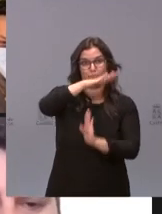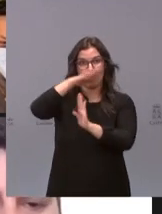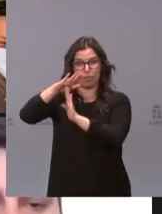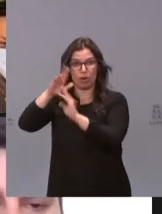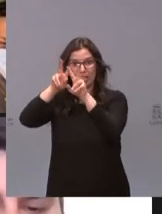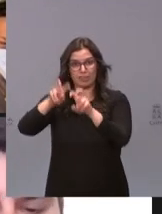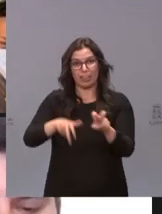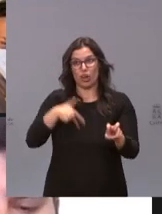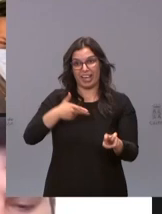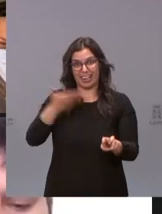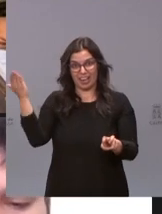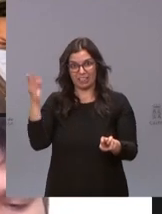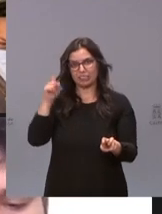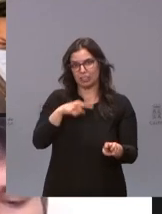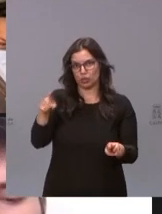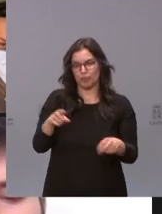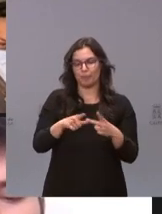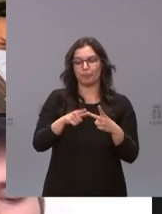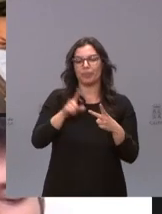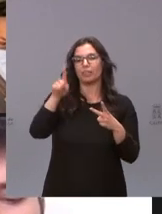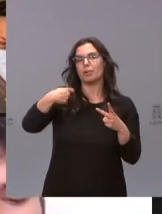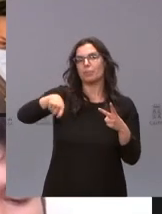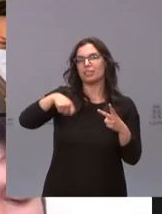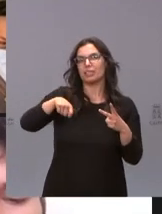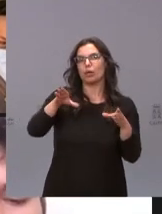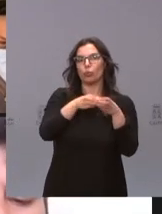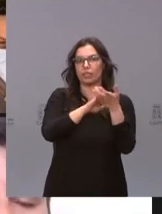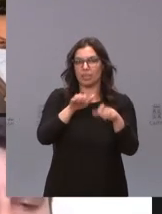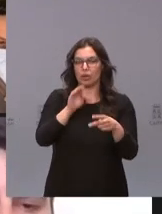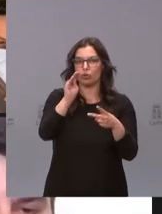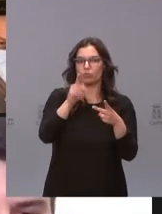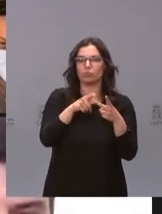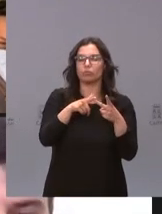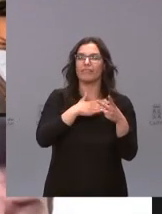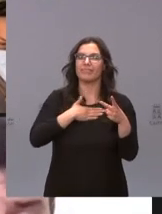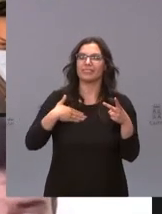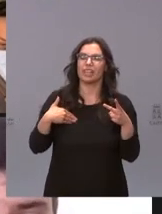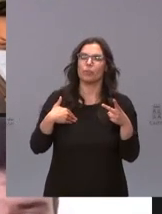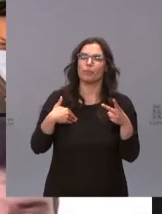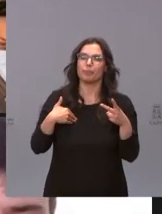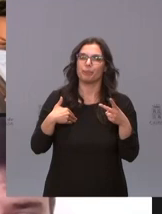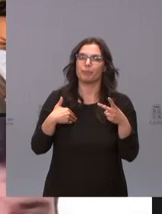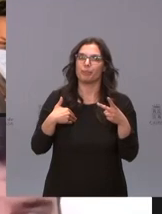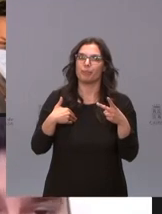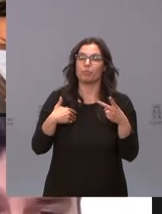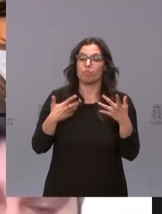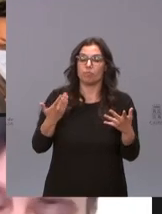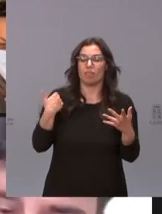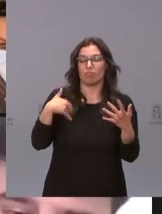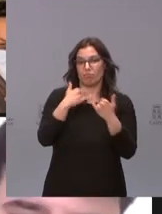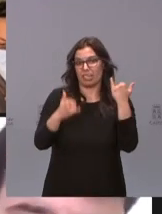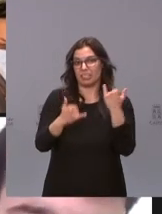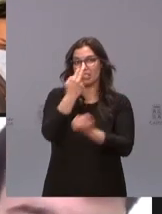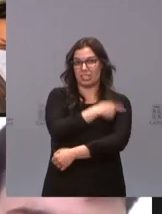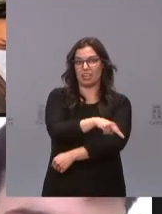en general. Y al presidente de la Junta de Castilla y León me gustaría preguntarle dado que la crisis sanitaria